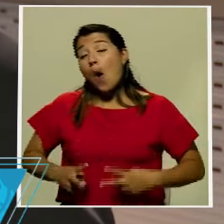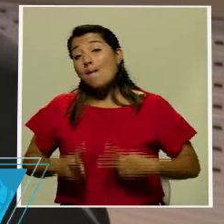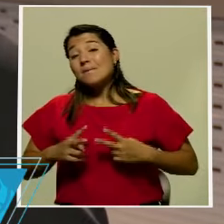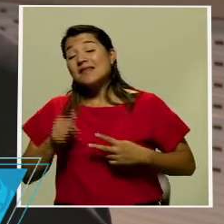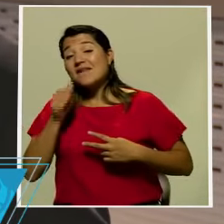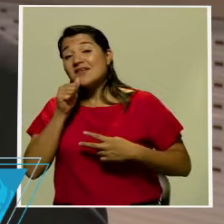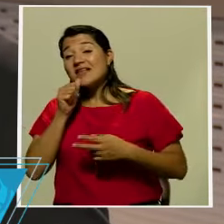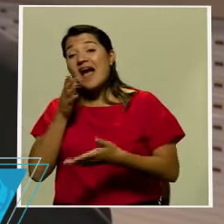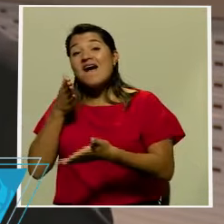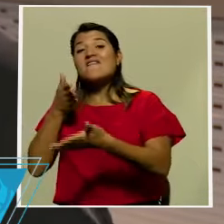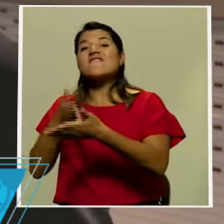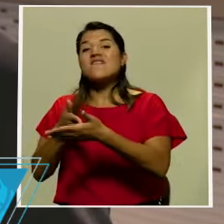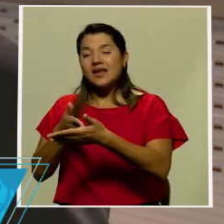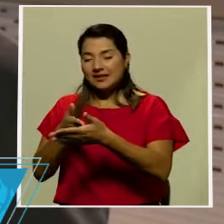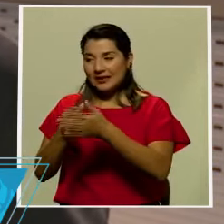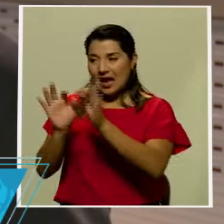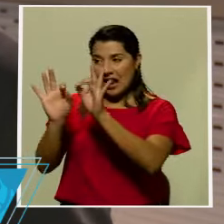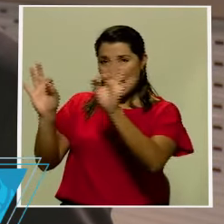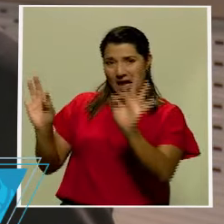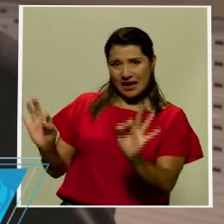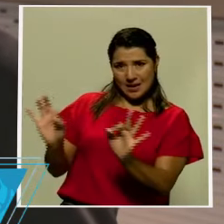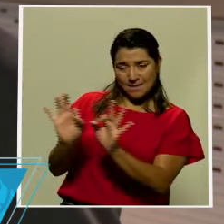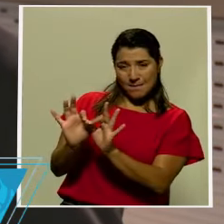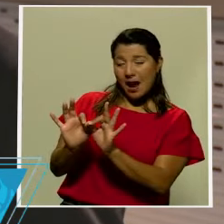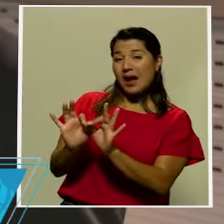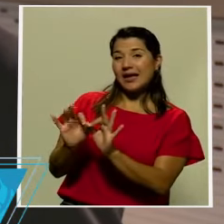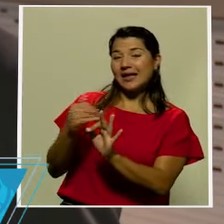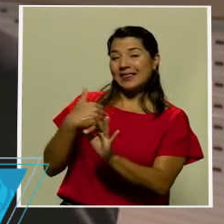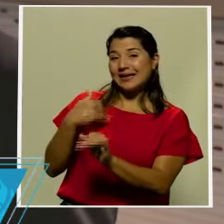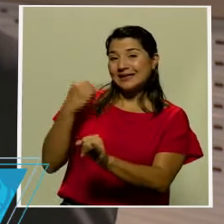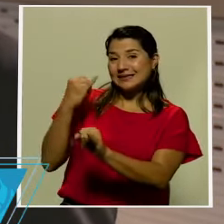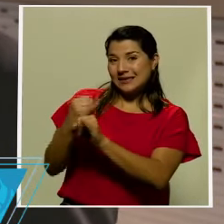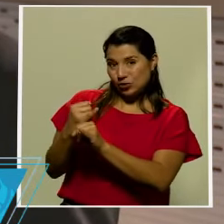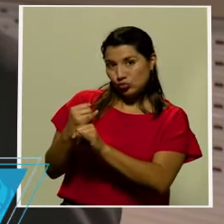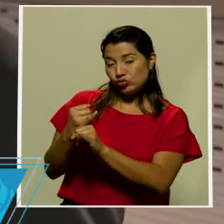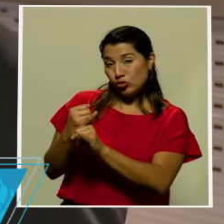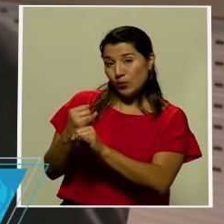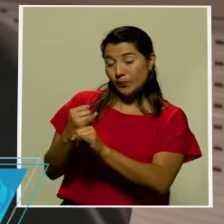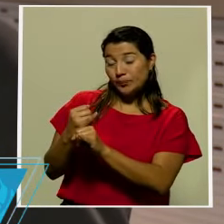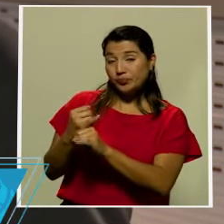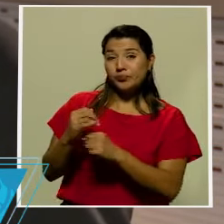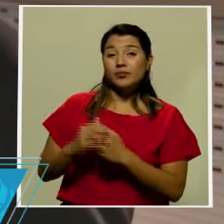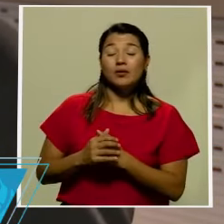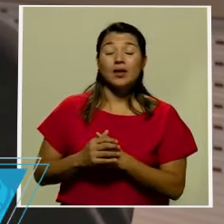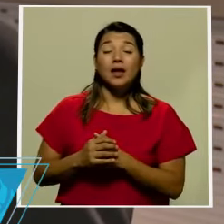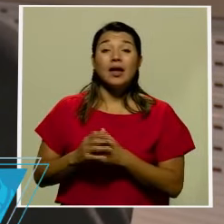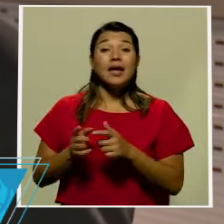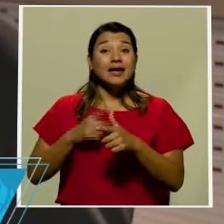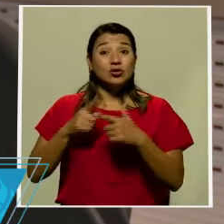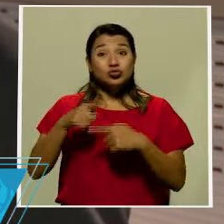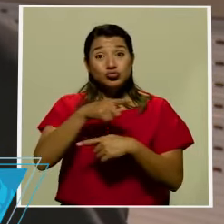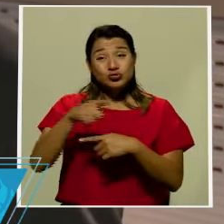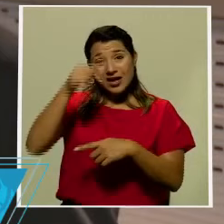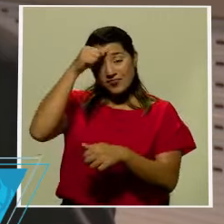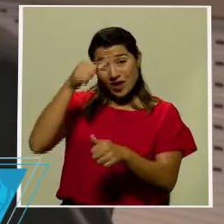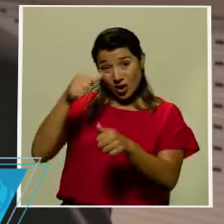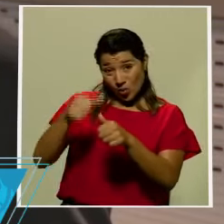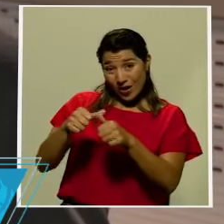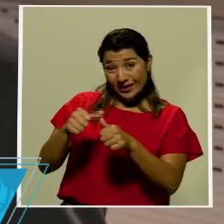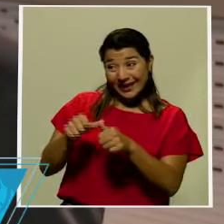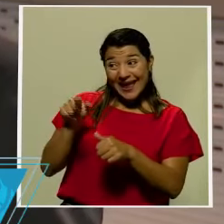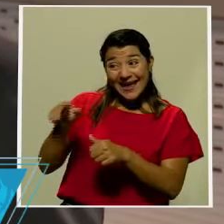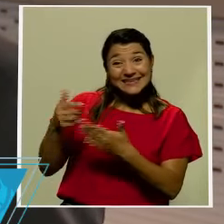la reputación la imagen el buen nombre que tiene la institución a la cual le presta el servicio hay que recordar que esto ocurre siendo doña Ofelia